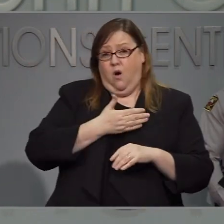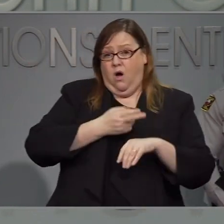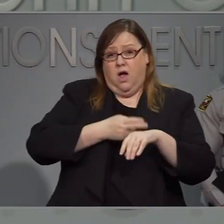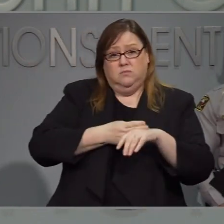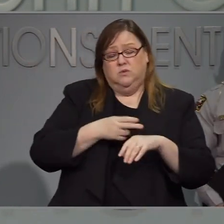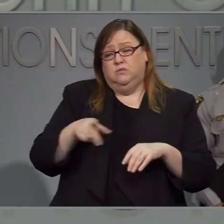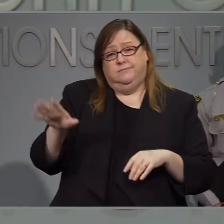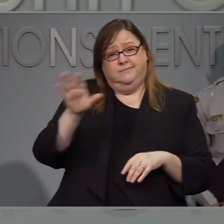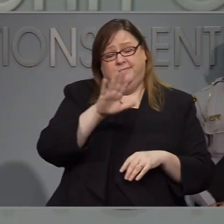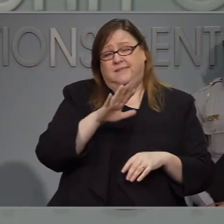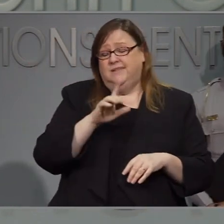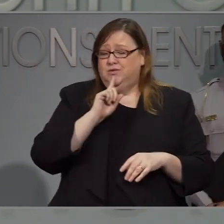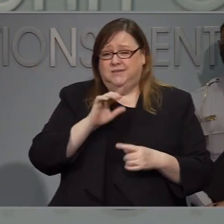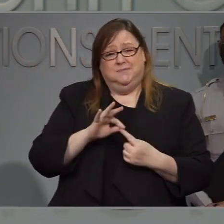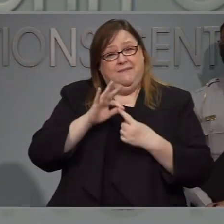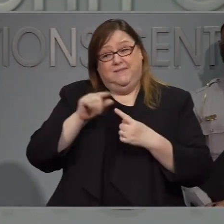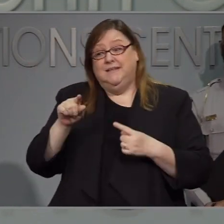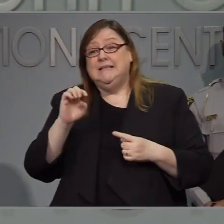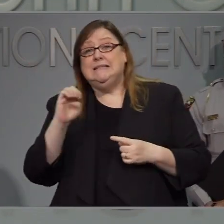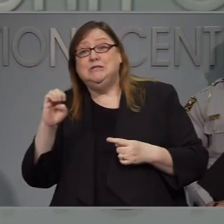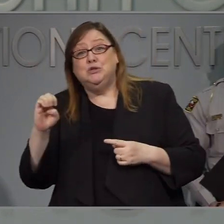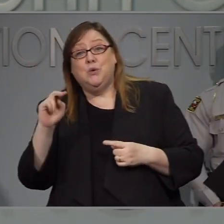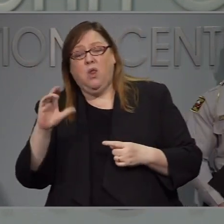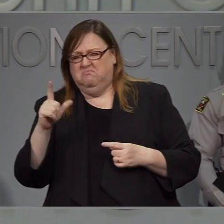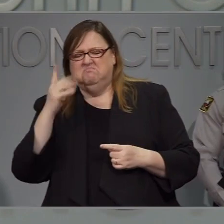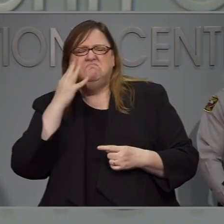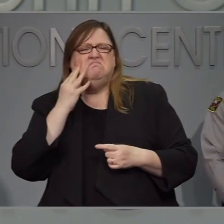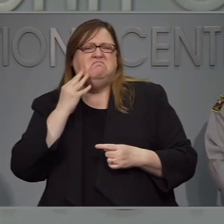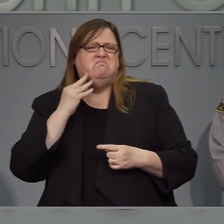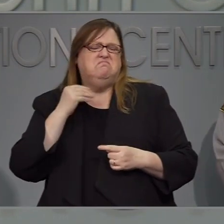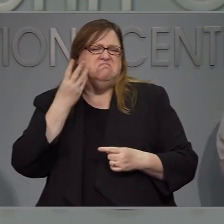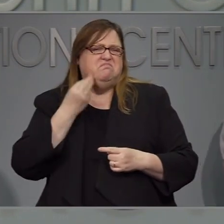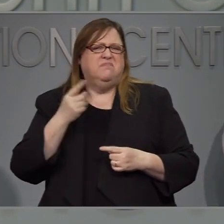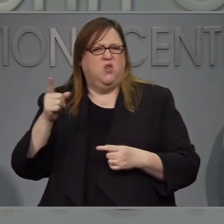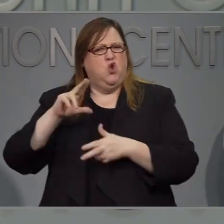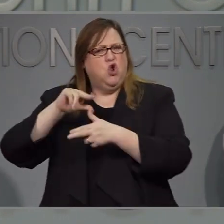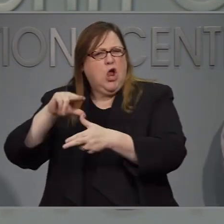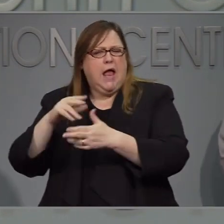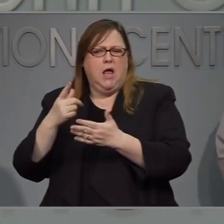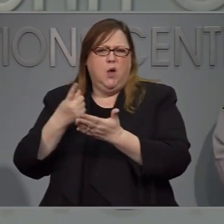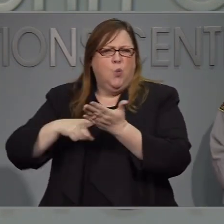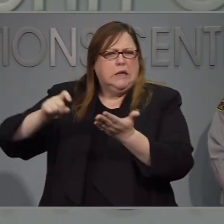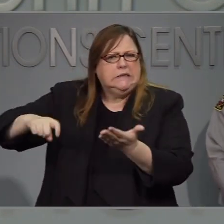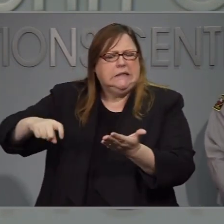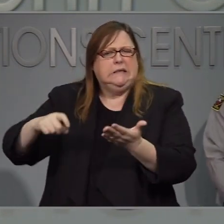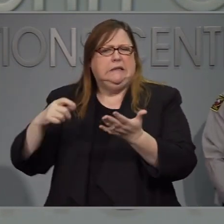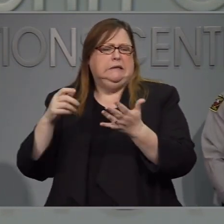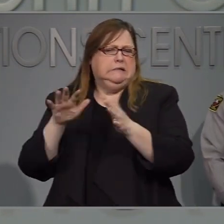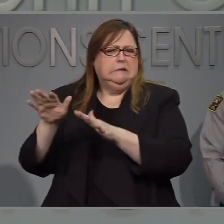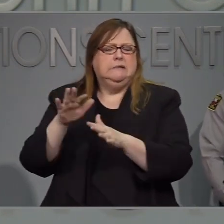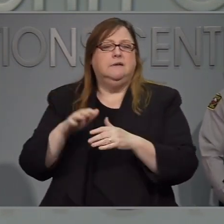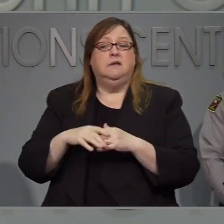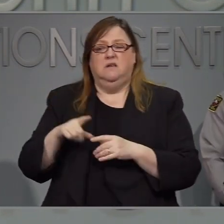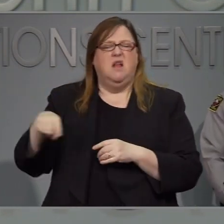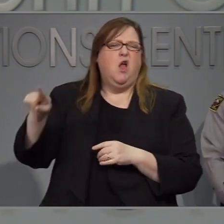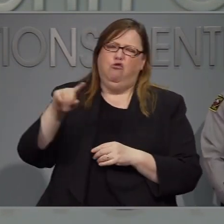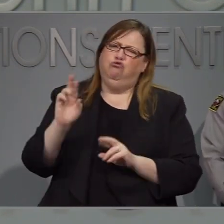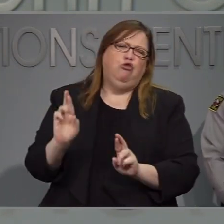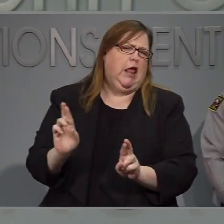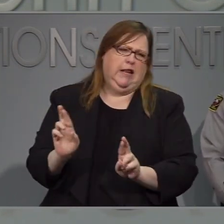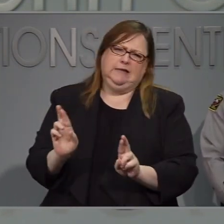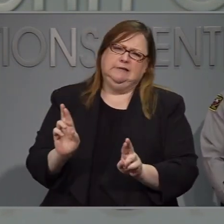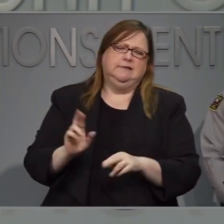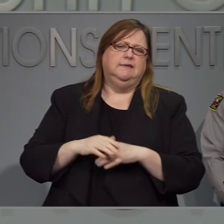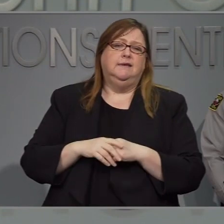comprenden. Los problemas que conlleva un huracán y la necesidad médica que puede existir y si